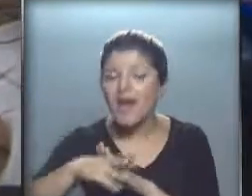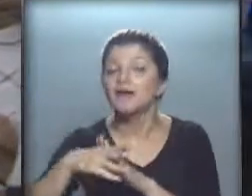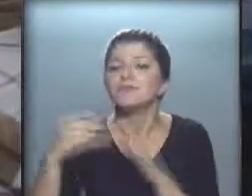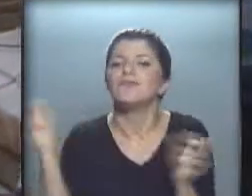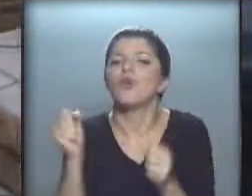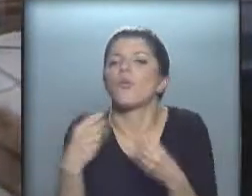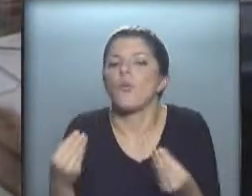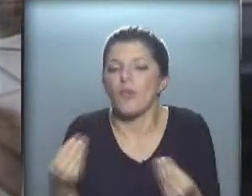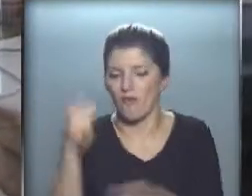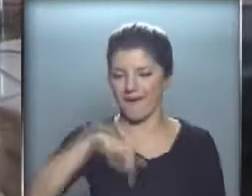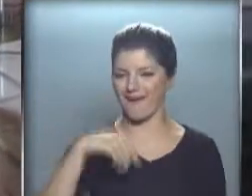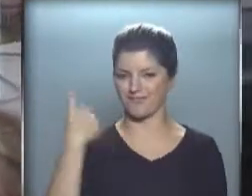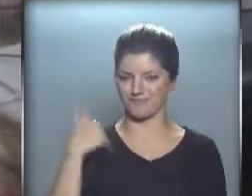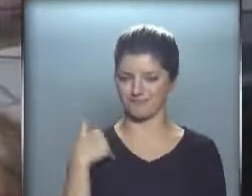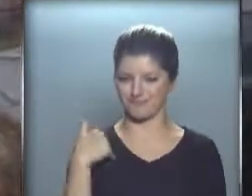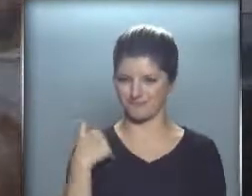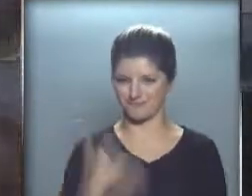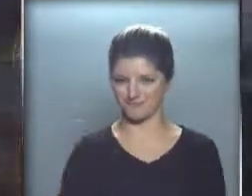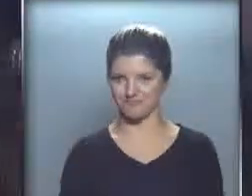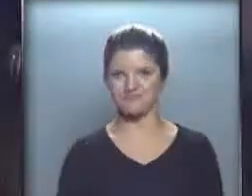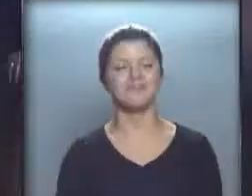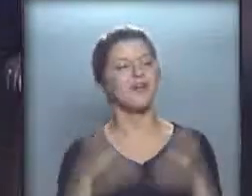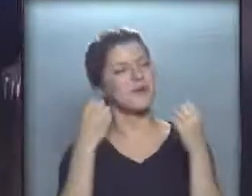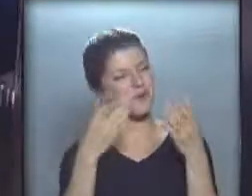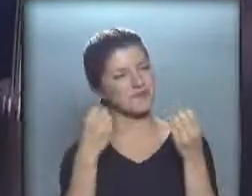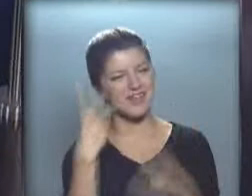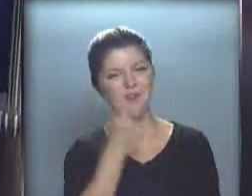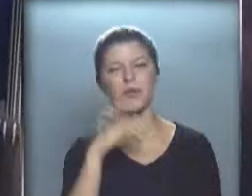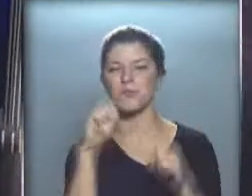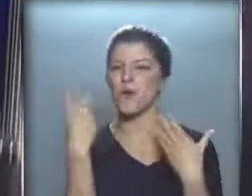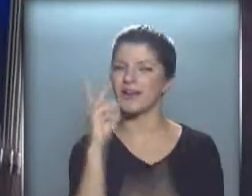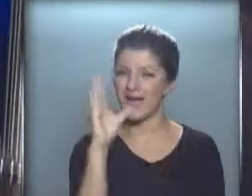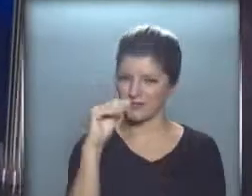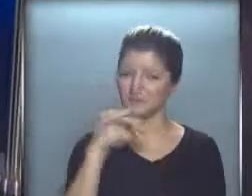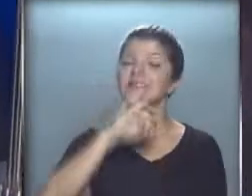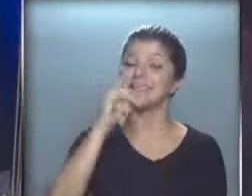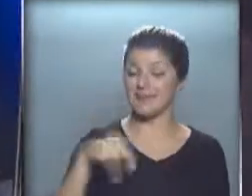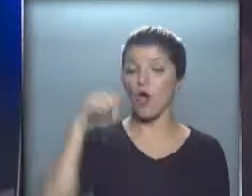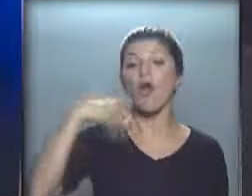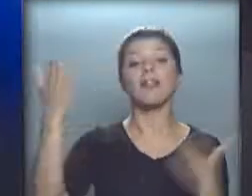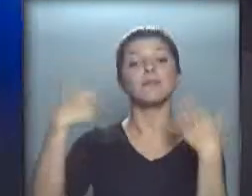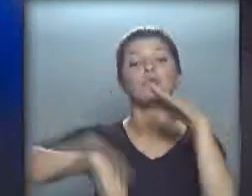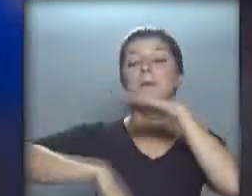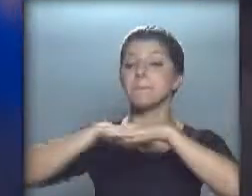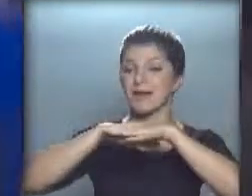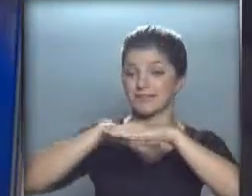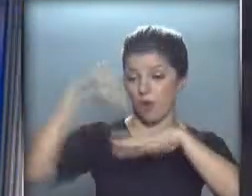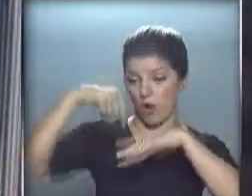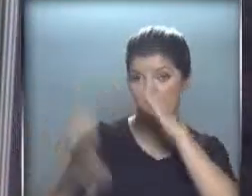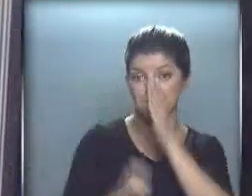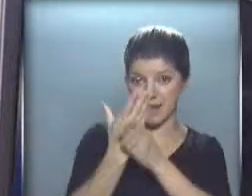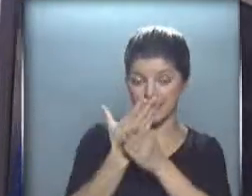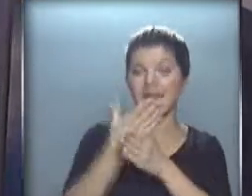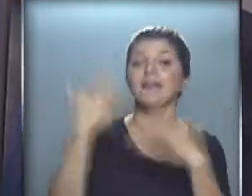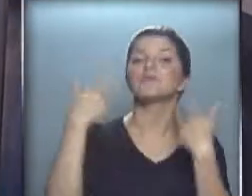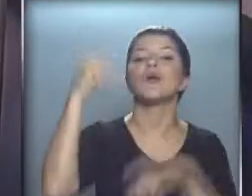a la República Argentina. Gaby. ¿Qué tal Cecilia Palo? Muy buenas noches. tuvimos prácticamente la temperatura máxima, se registró en la mañana de hoy con